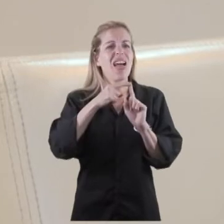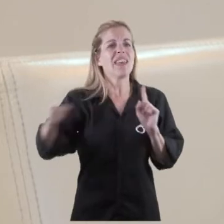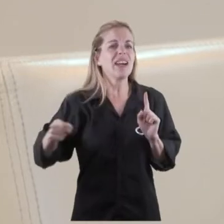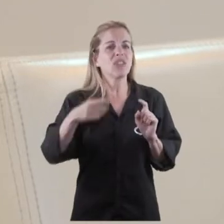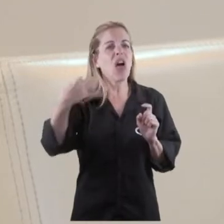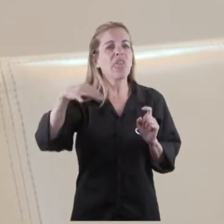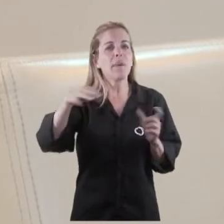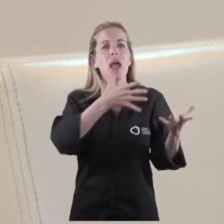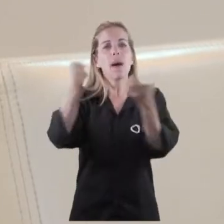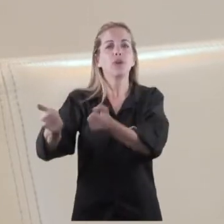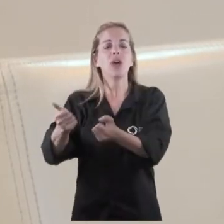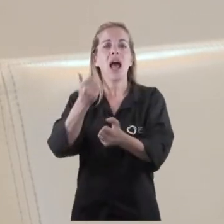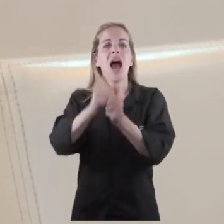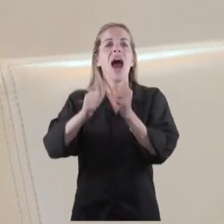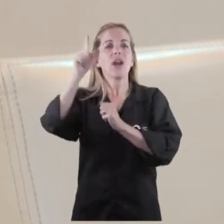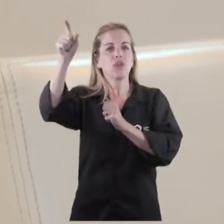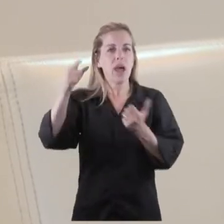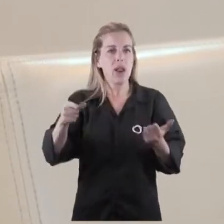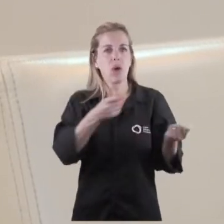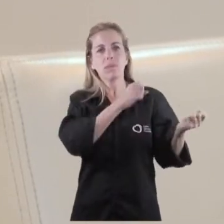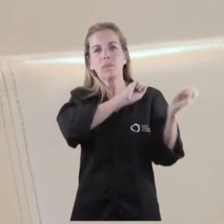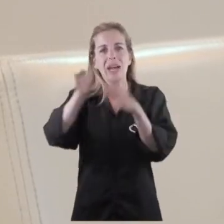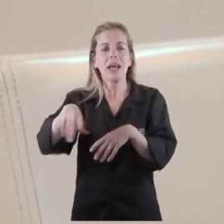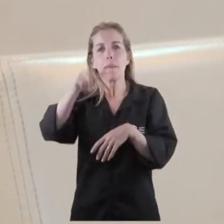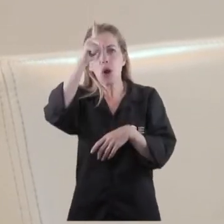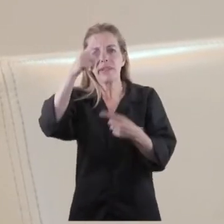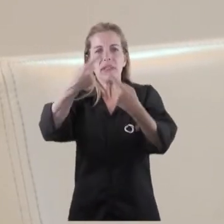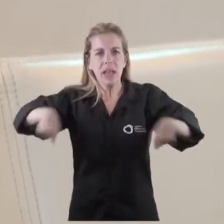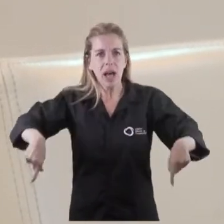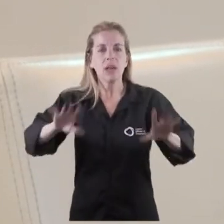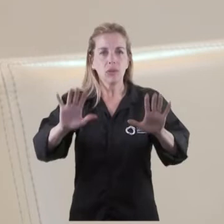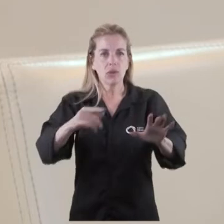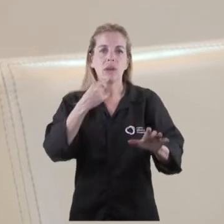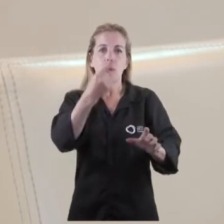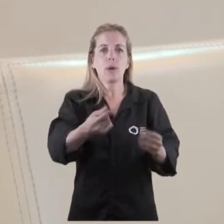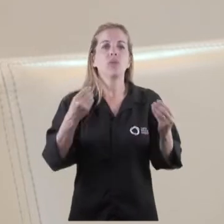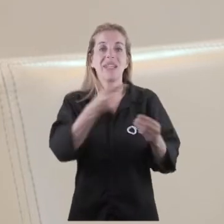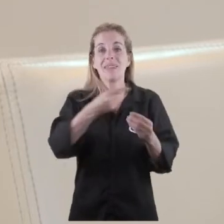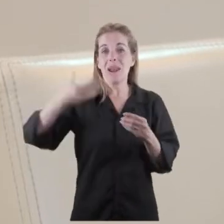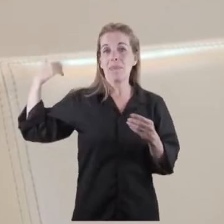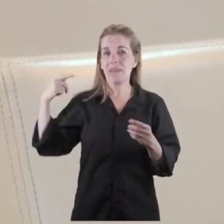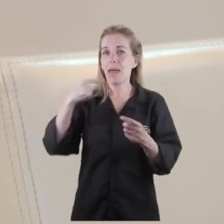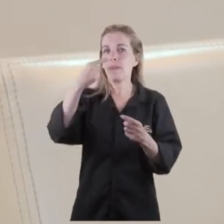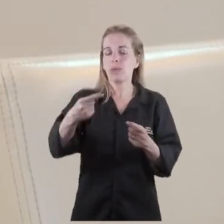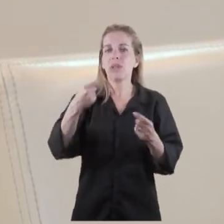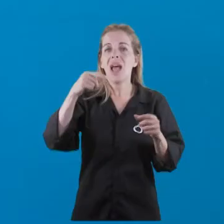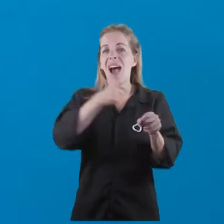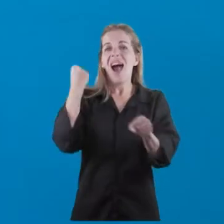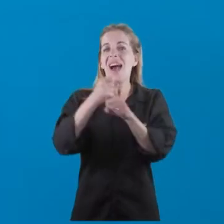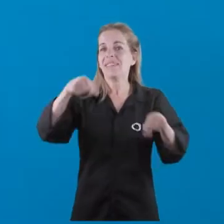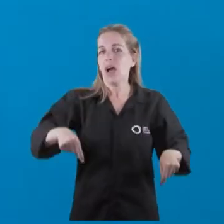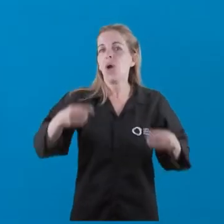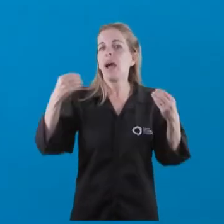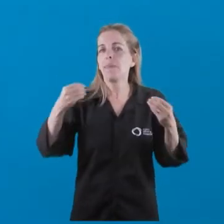a Rosario. Entonces preguntarle si a partir de lo que le consultábamos la semana pasada, tuvo alguna respuesta de cuál es la postura del gobierno nacional